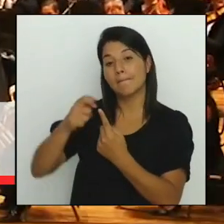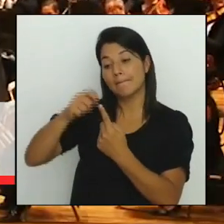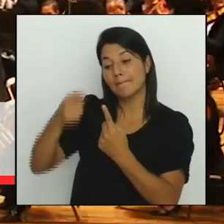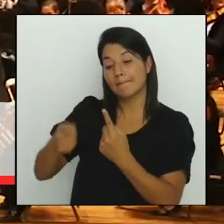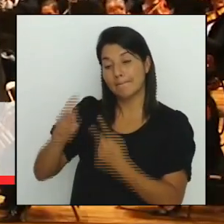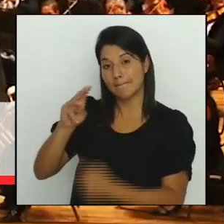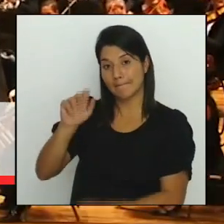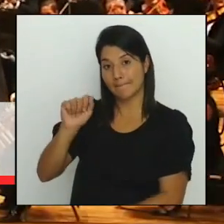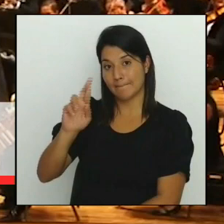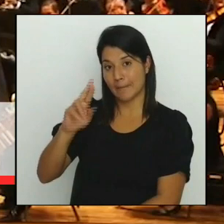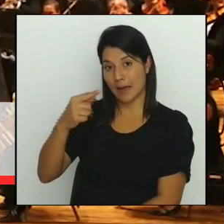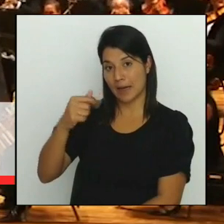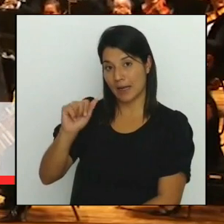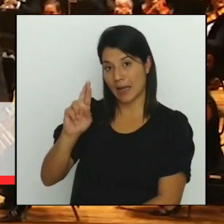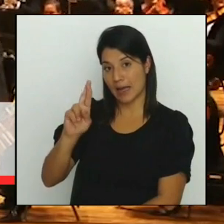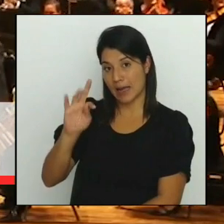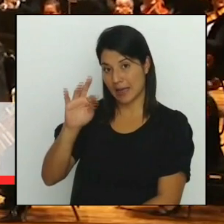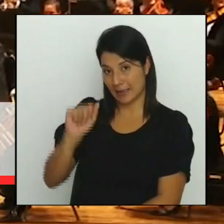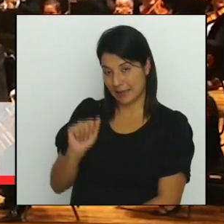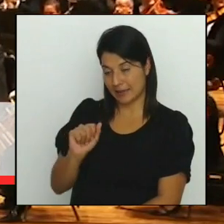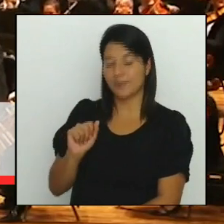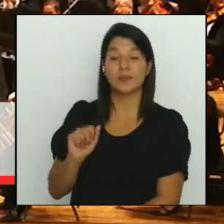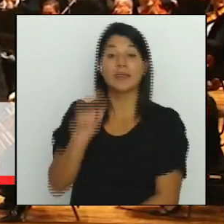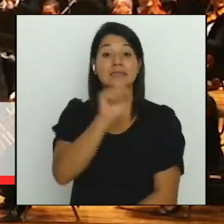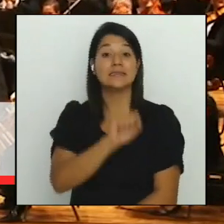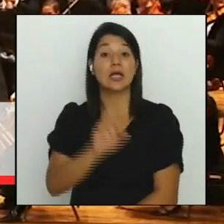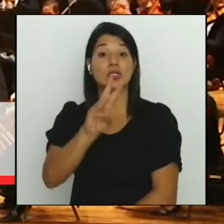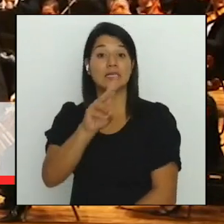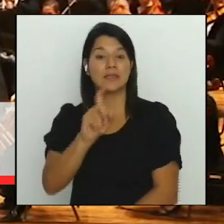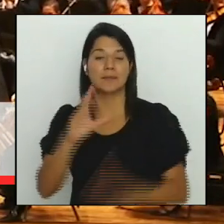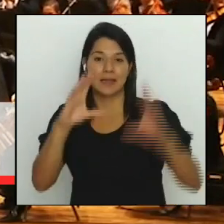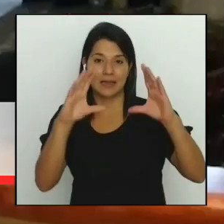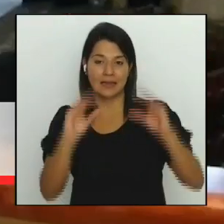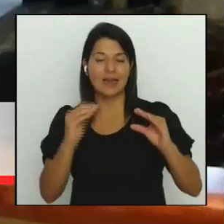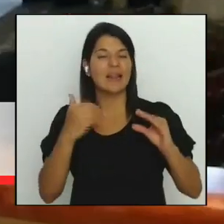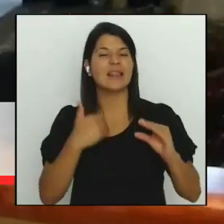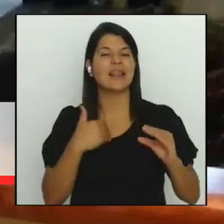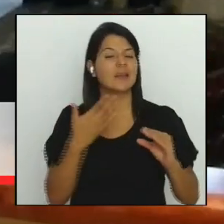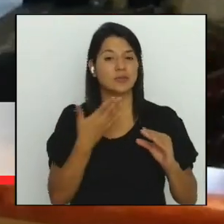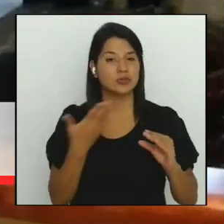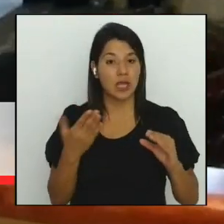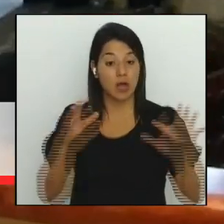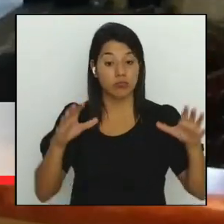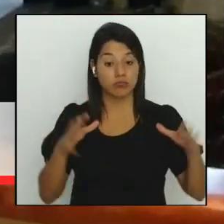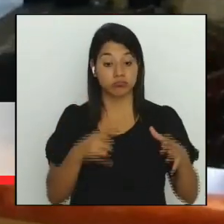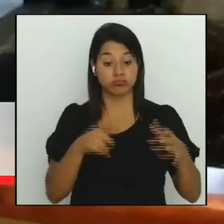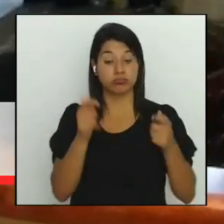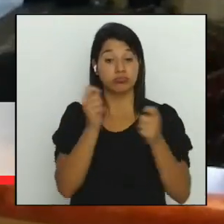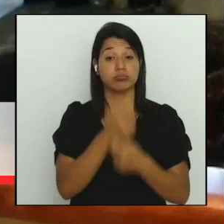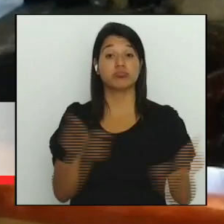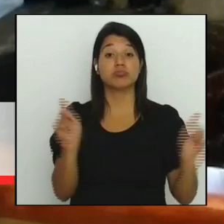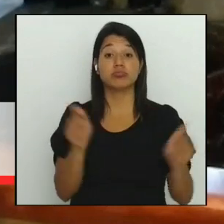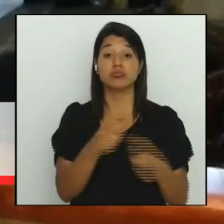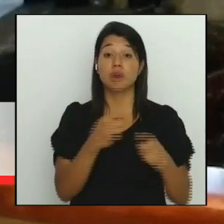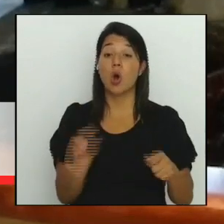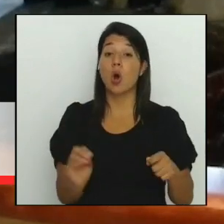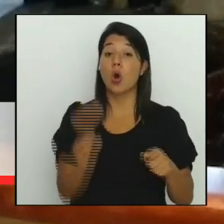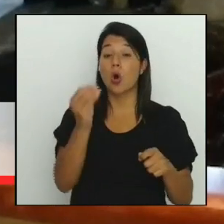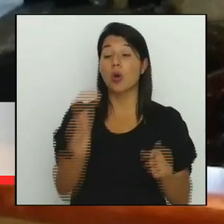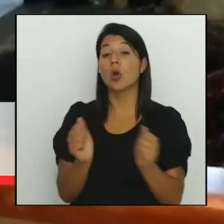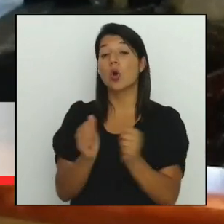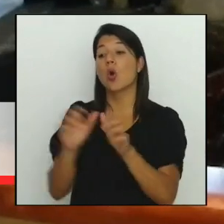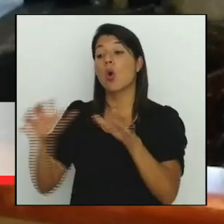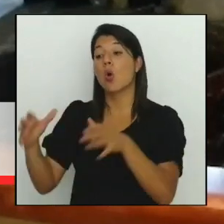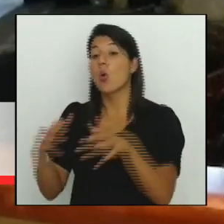a las 6 y media de la tarde vamos a tener ni más ni menos que a la orquesta sinfónica juvenil junto al coro sinfónico nacional en un